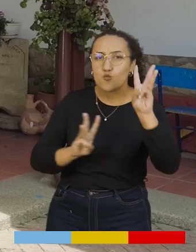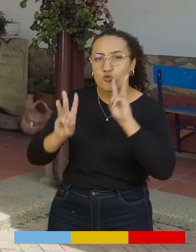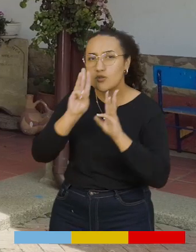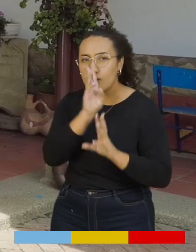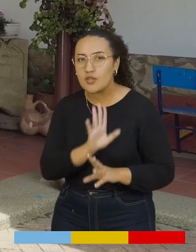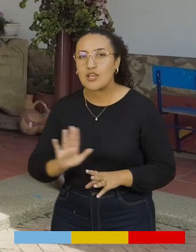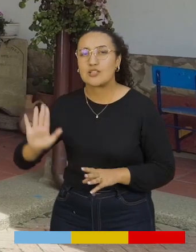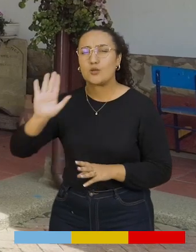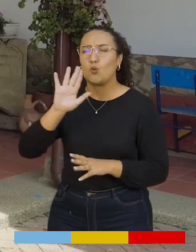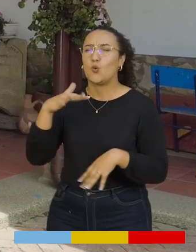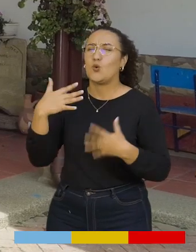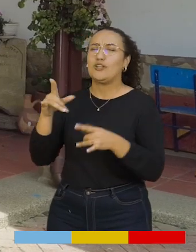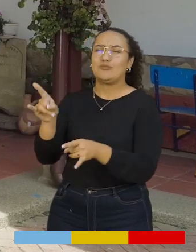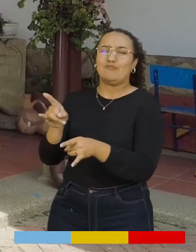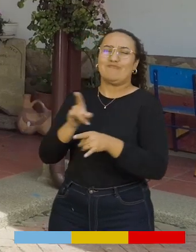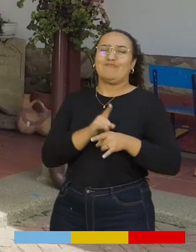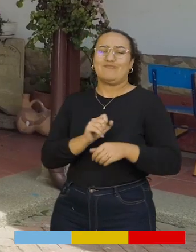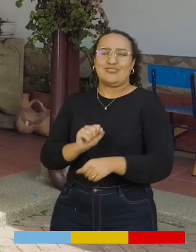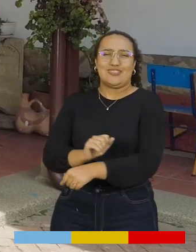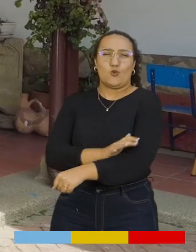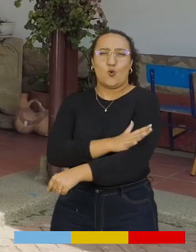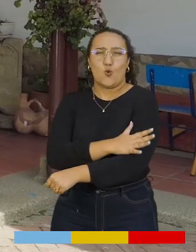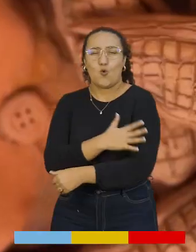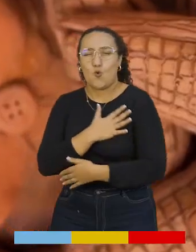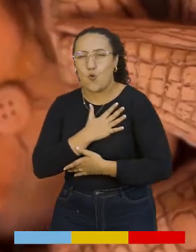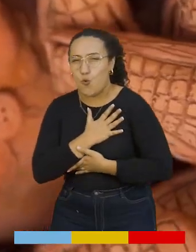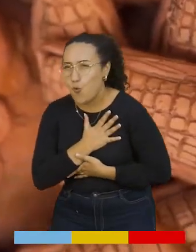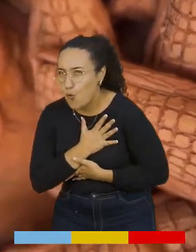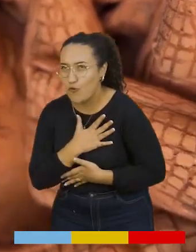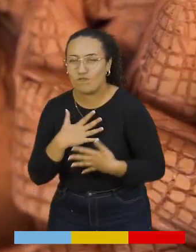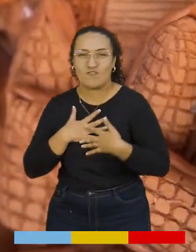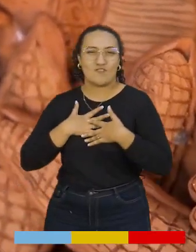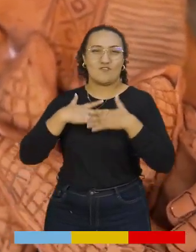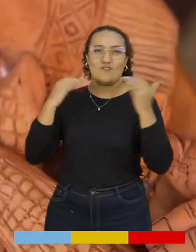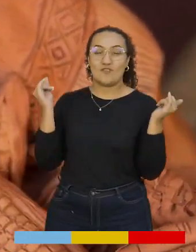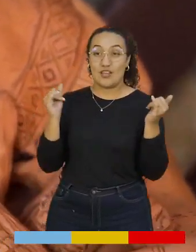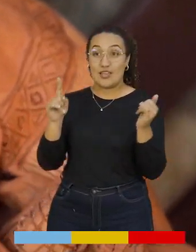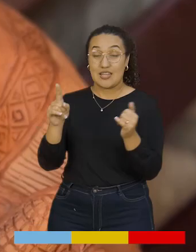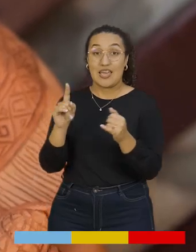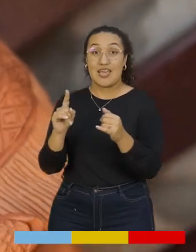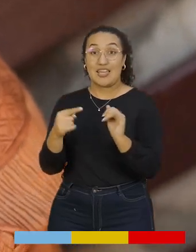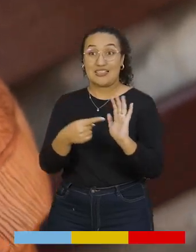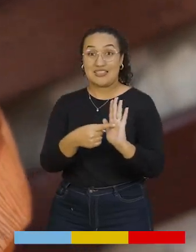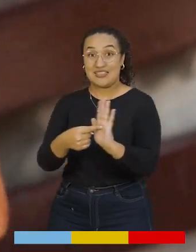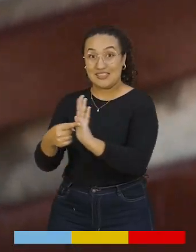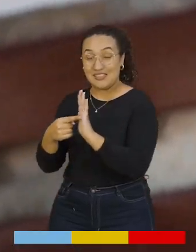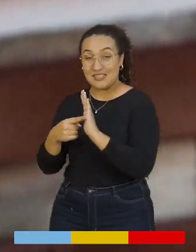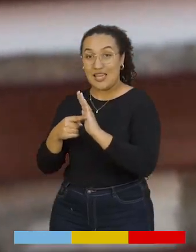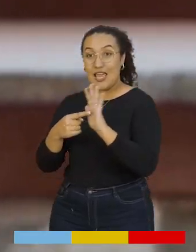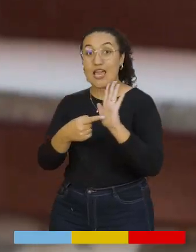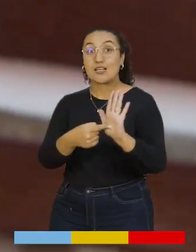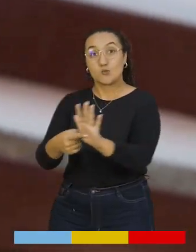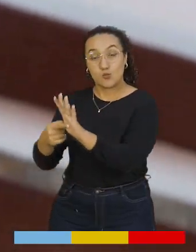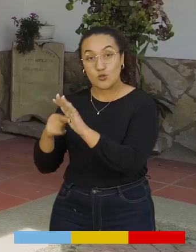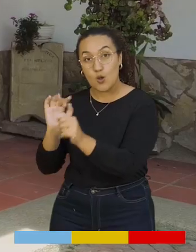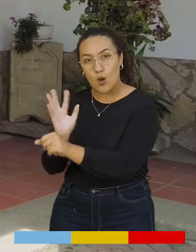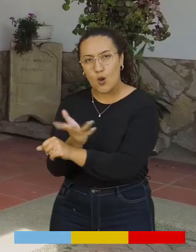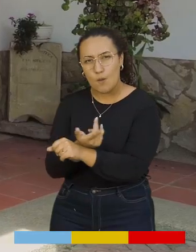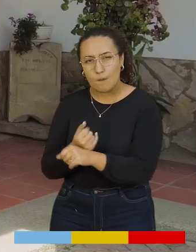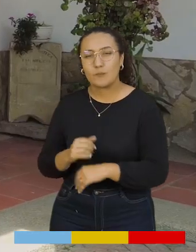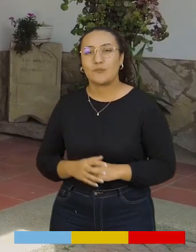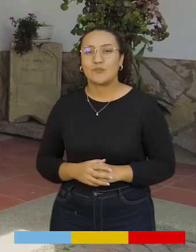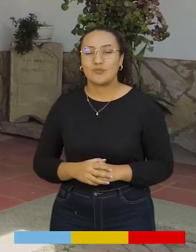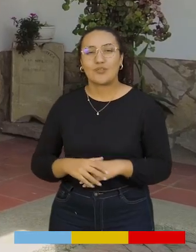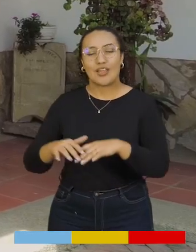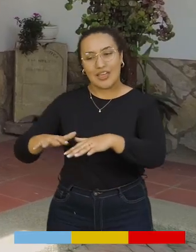espectacular, tener ahí esa obra es espectacular. Lo es por artesanías, tener un